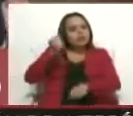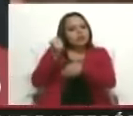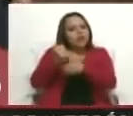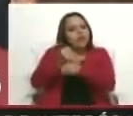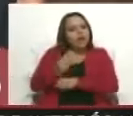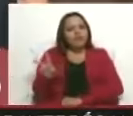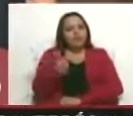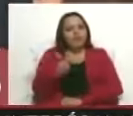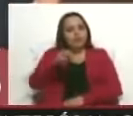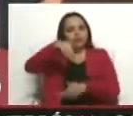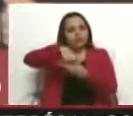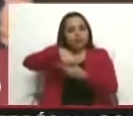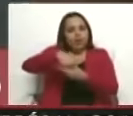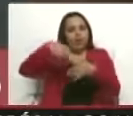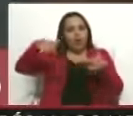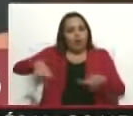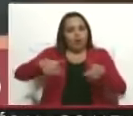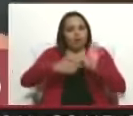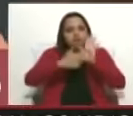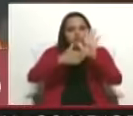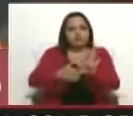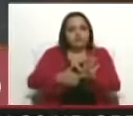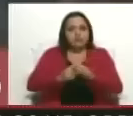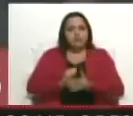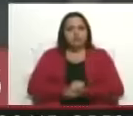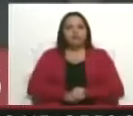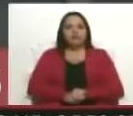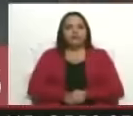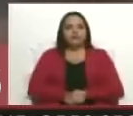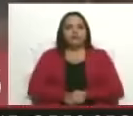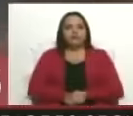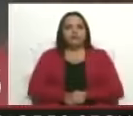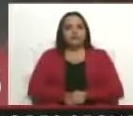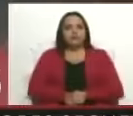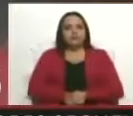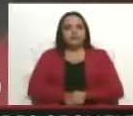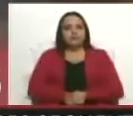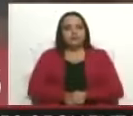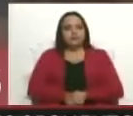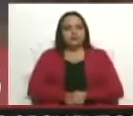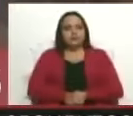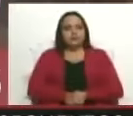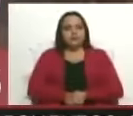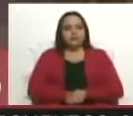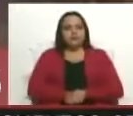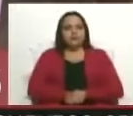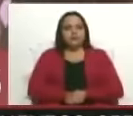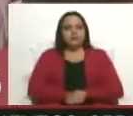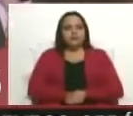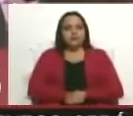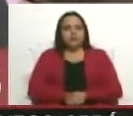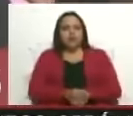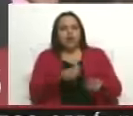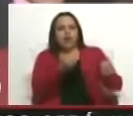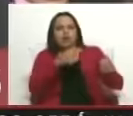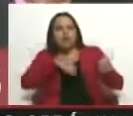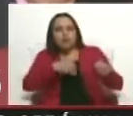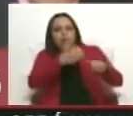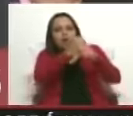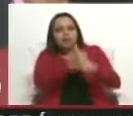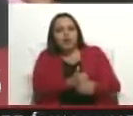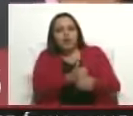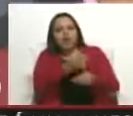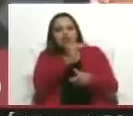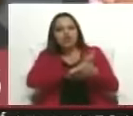Hoy lo estamos demostrando. Ministro, ¿cuándo se puede esperar el resolver también o